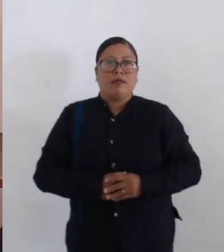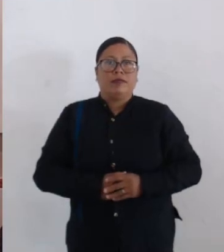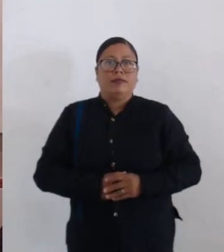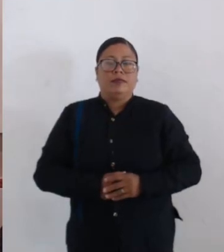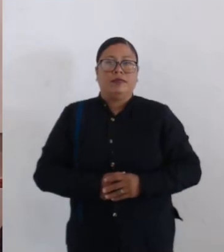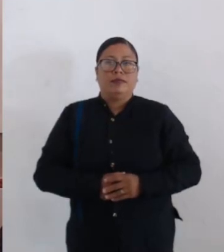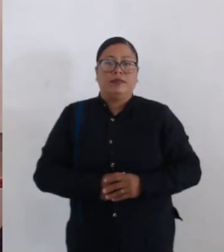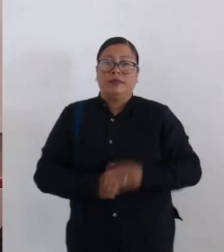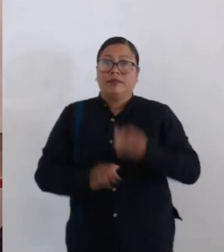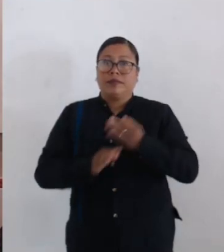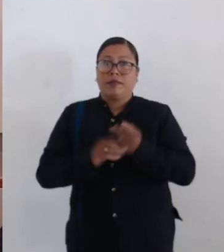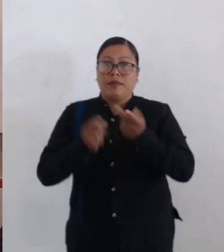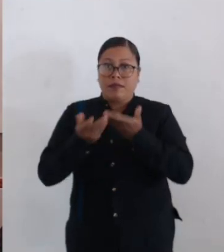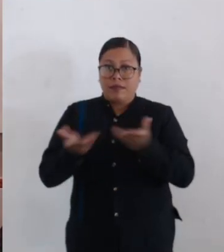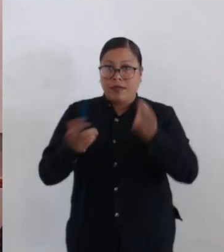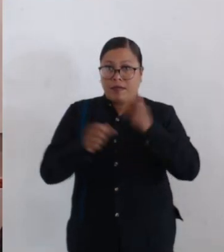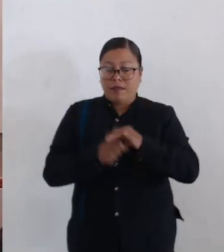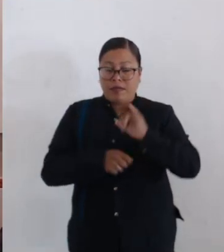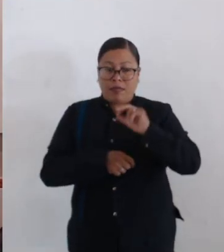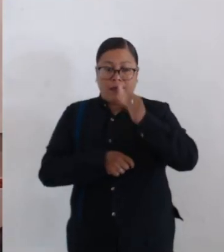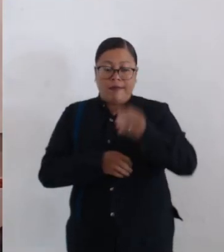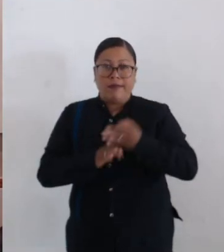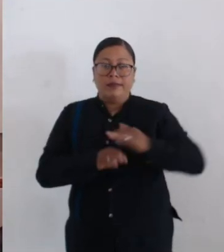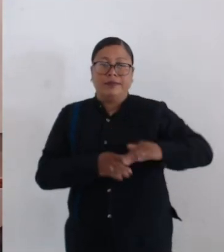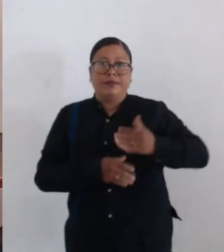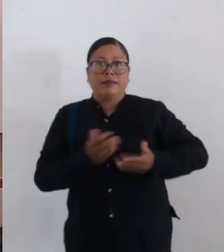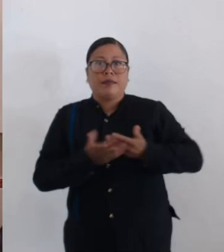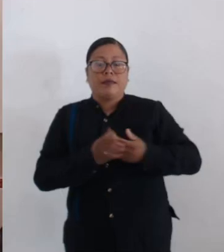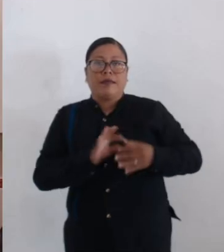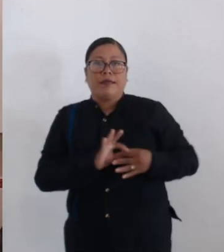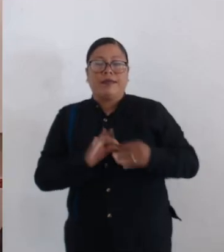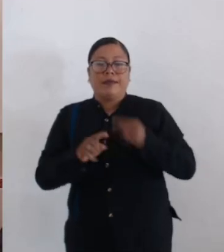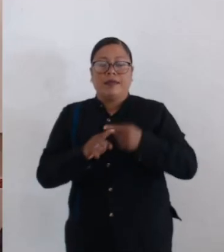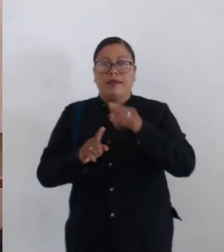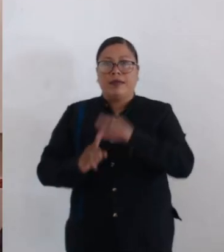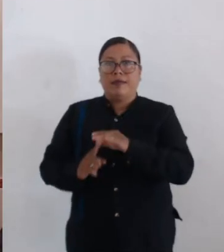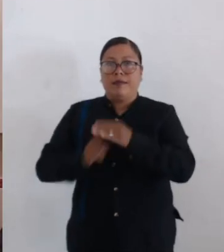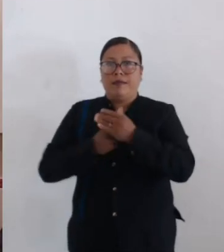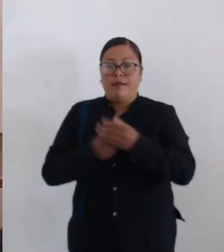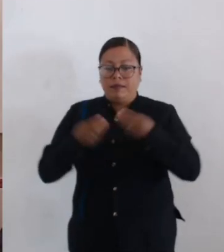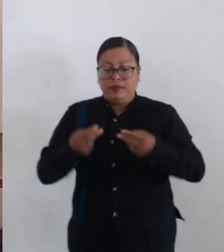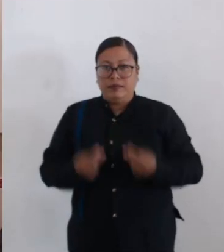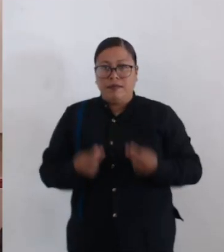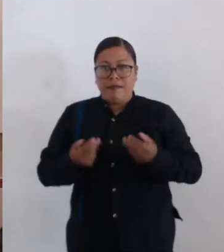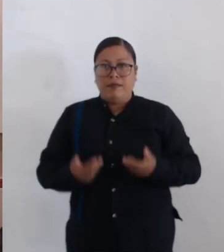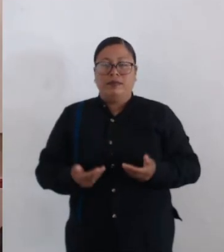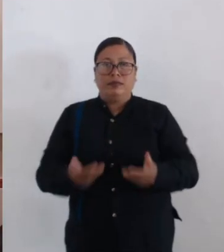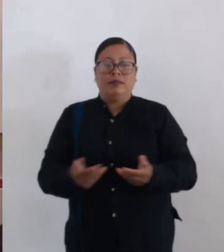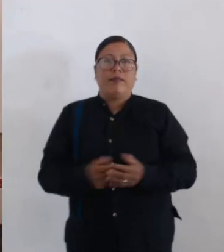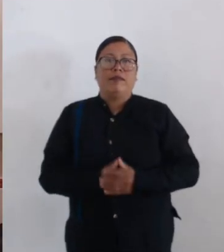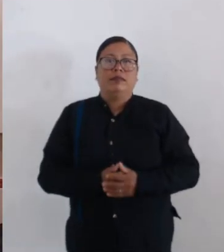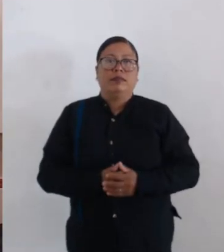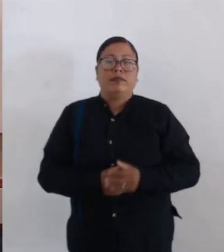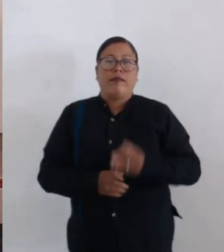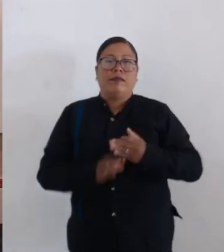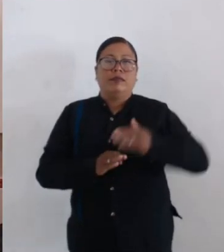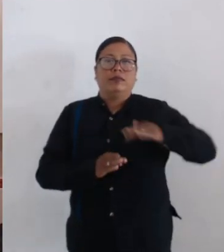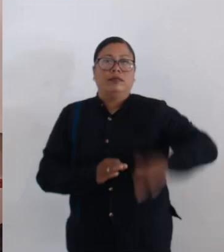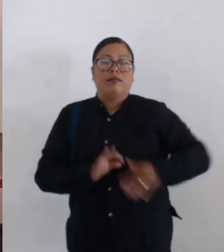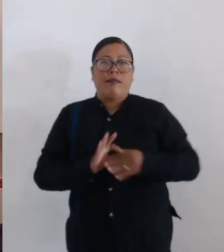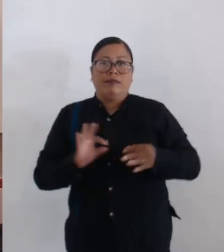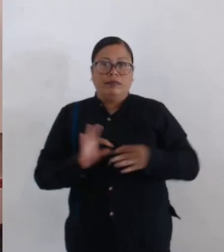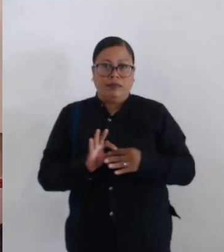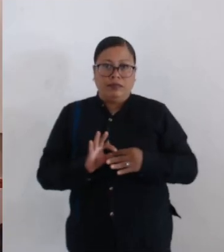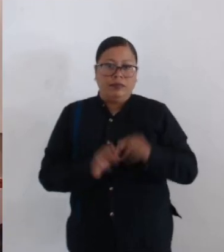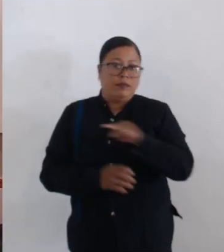permiso. En votación económica, se pregunta si es de aprobarse el dictamen emitido por la Comisión de Mercados y Comercio en Vía Pública, con el que se acaba